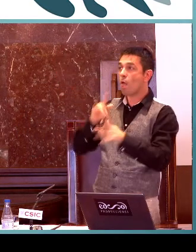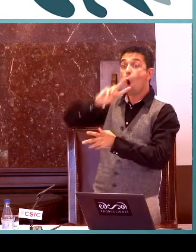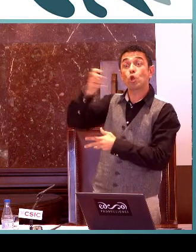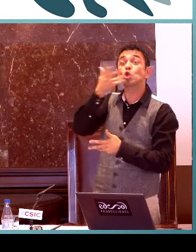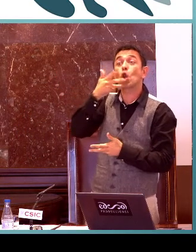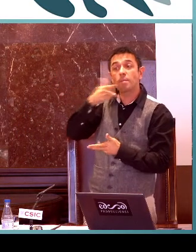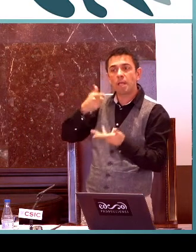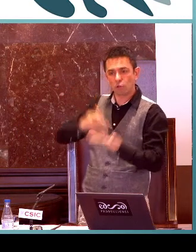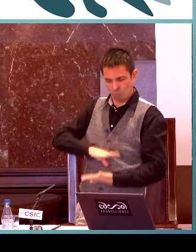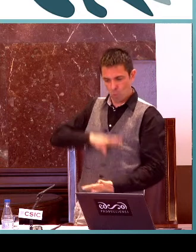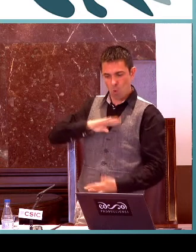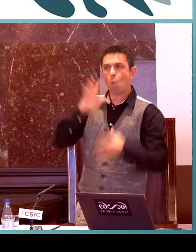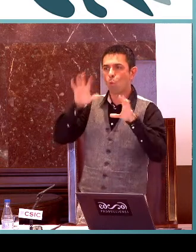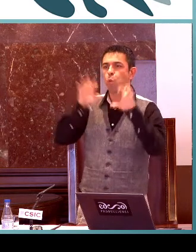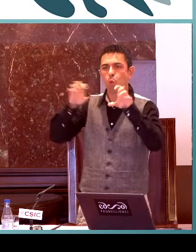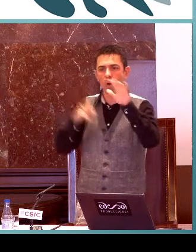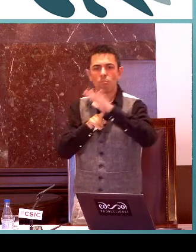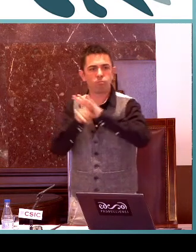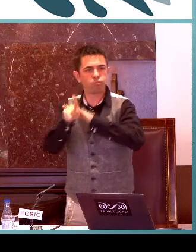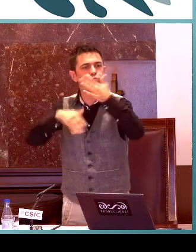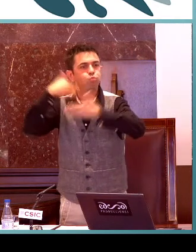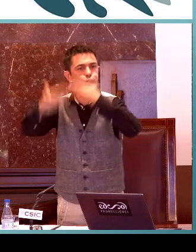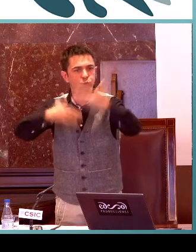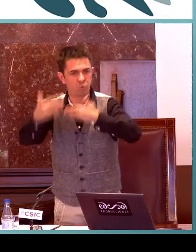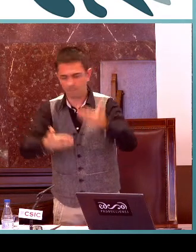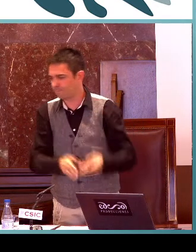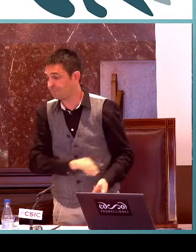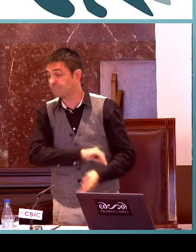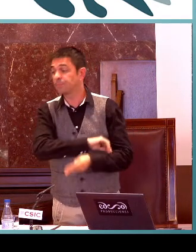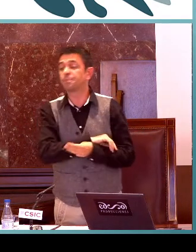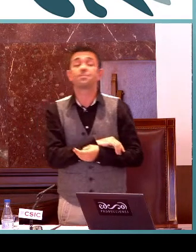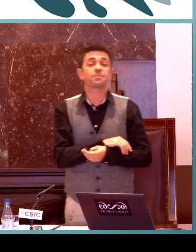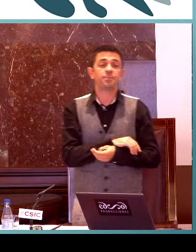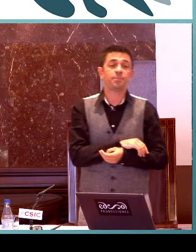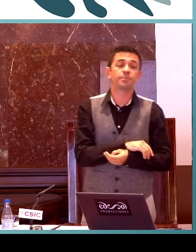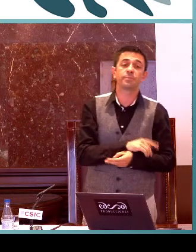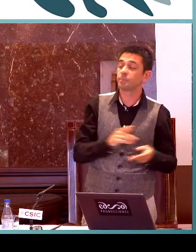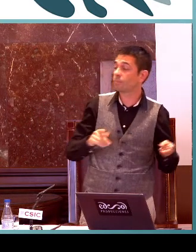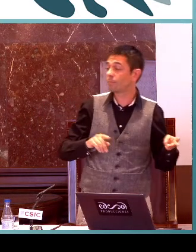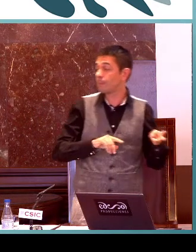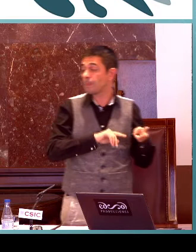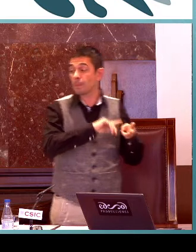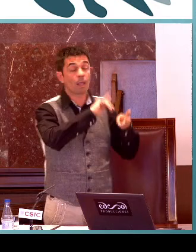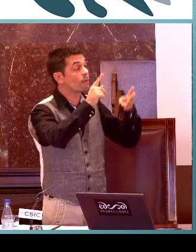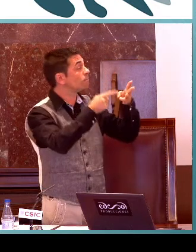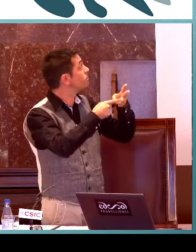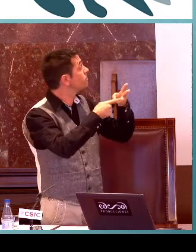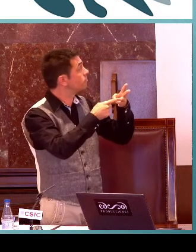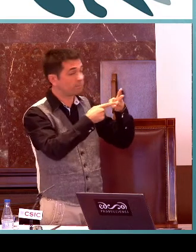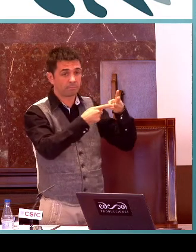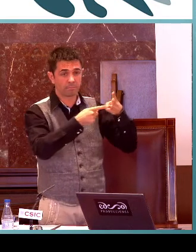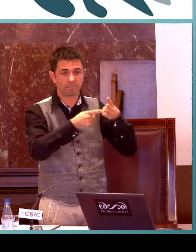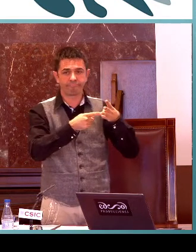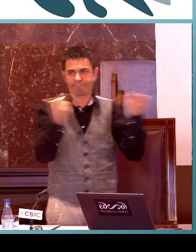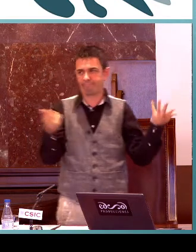interiorizarlo. Puede que otros conocimientos que aprenda pueden ir intercalándonos con conocimientos